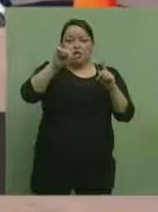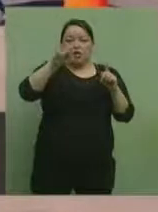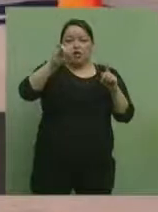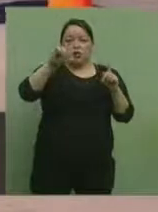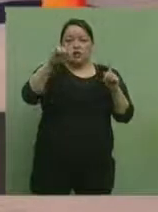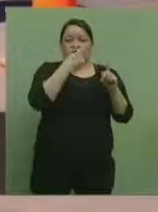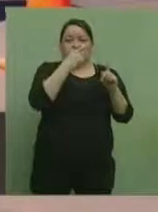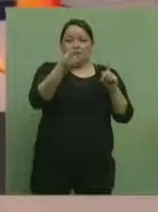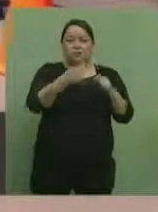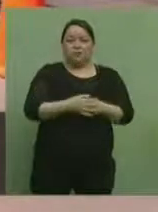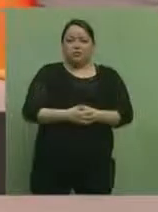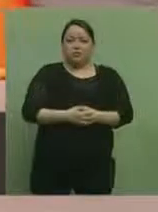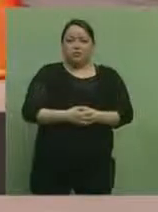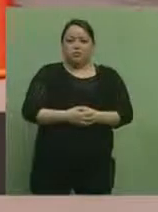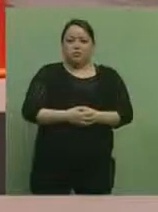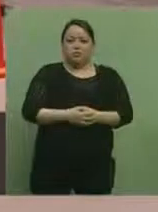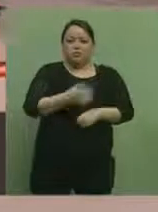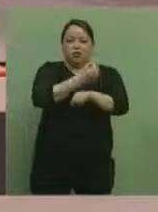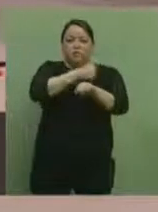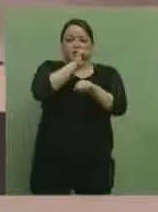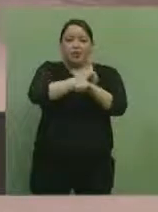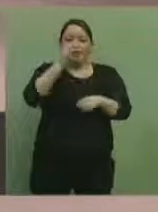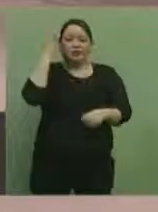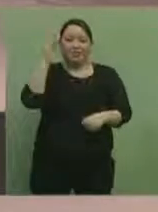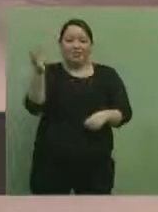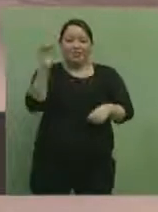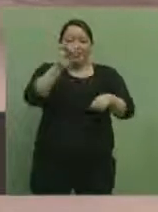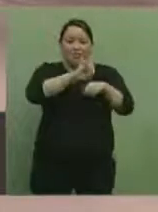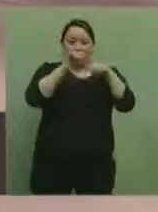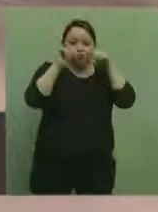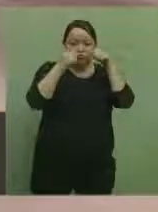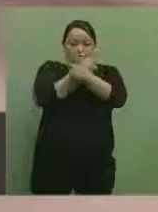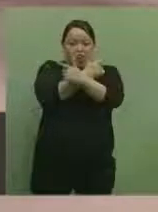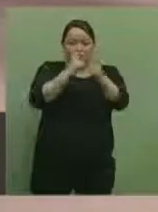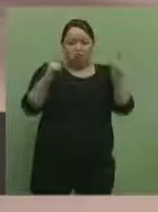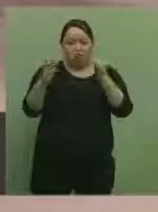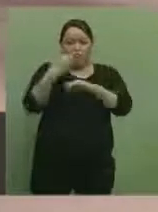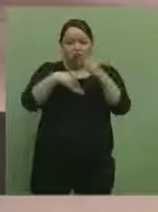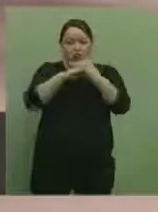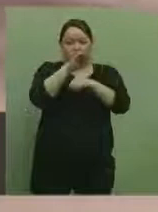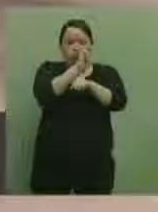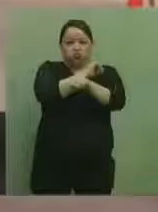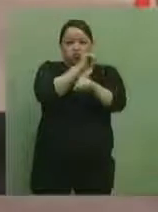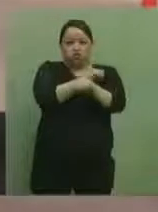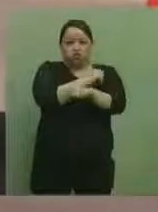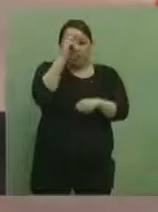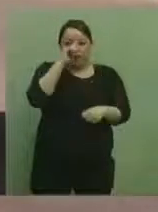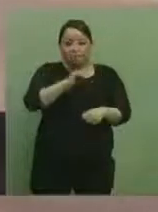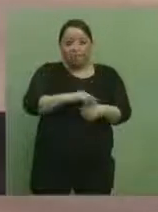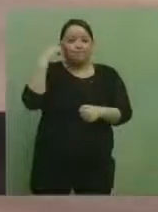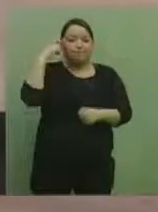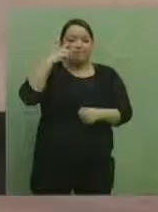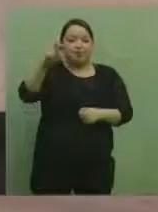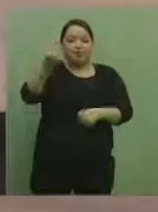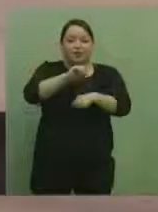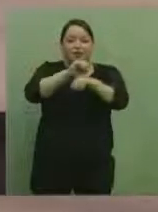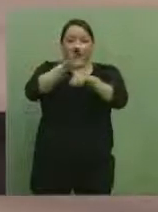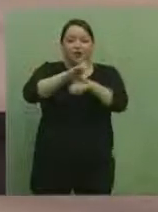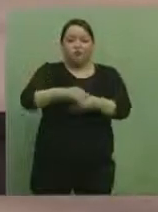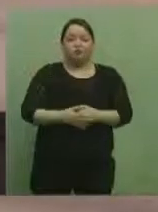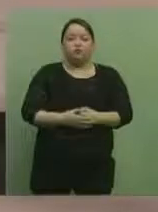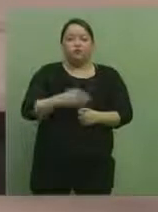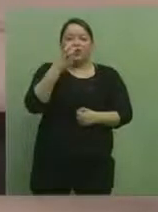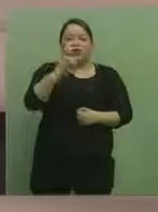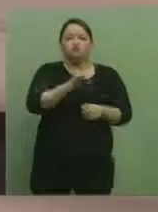Osuna señaló que durante los días de la Semana Santa se dará el paso libre a todos los automovilistas que se dirijan hacia San Carlos.